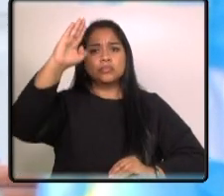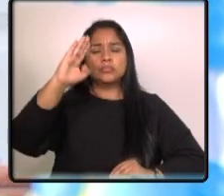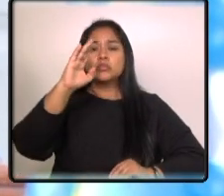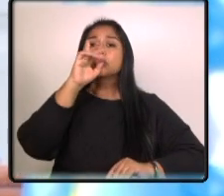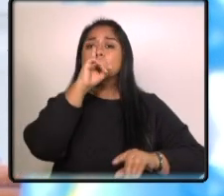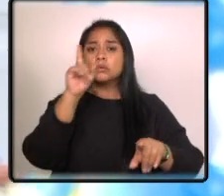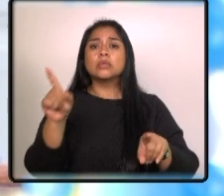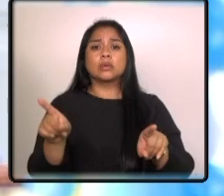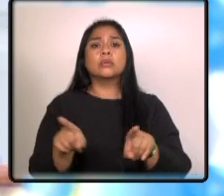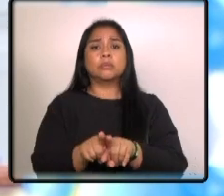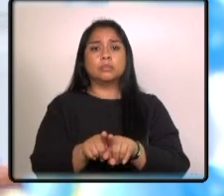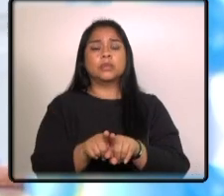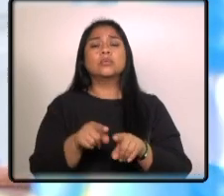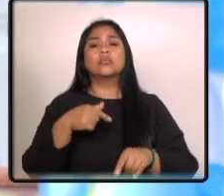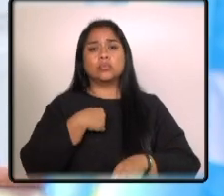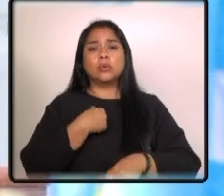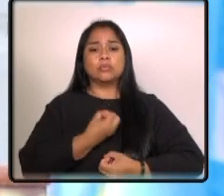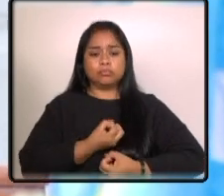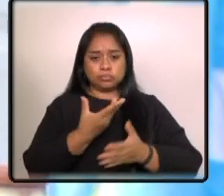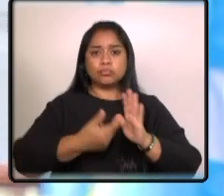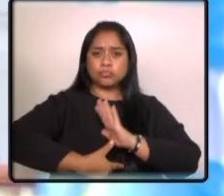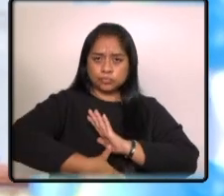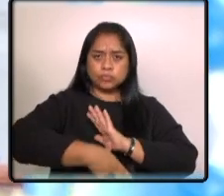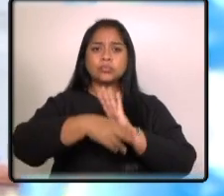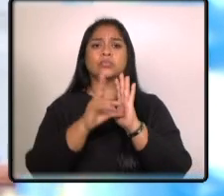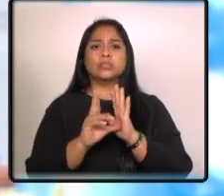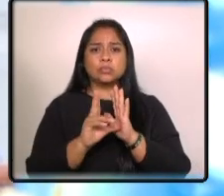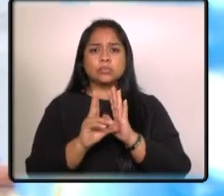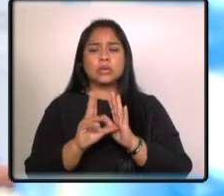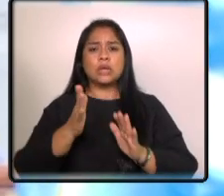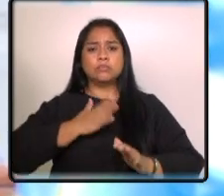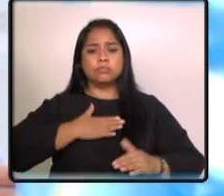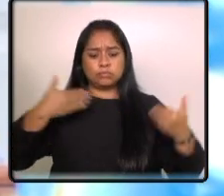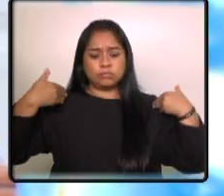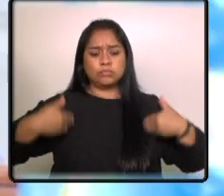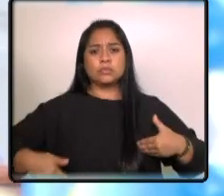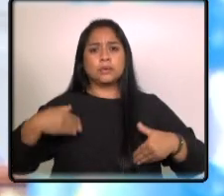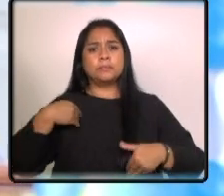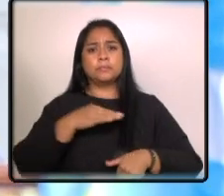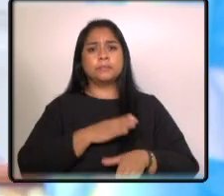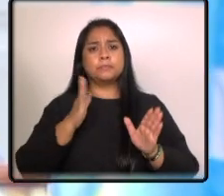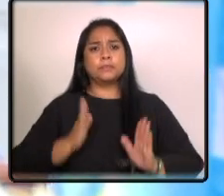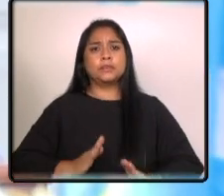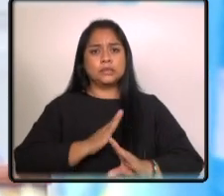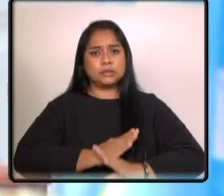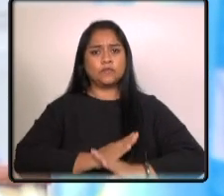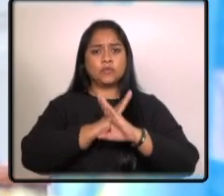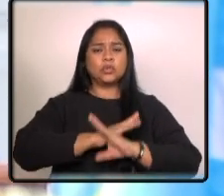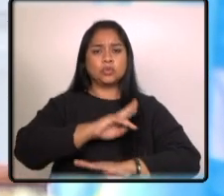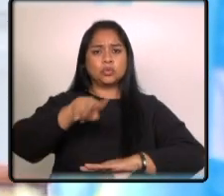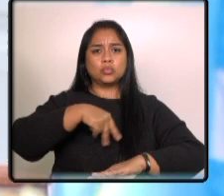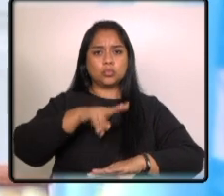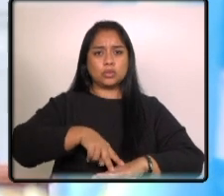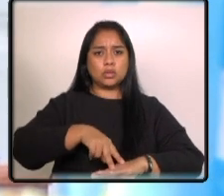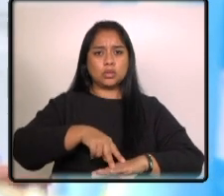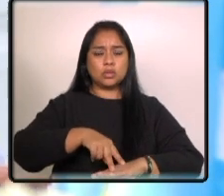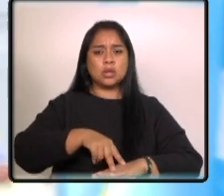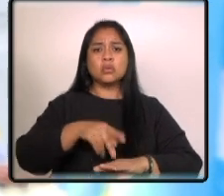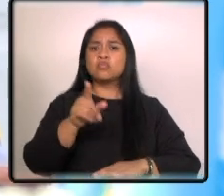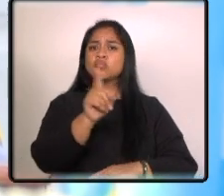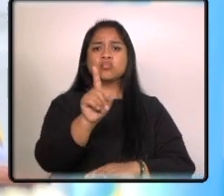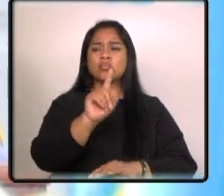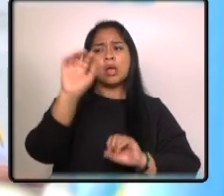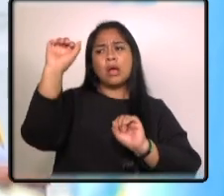mismo tiempo me permito reiterar en mi posición de ministro de la defensa nacional no